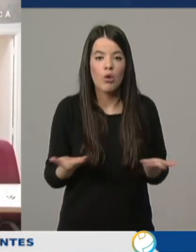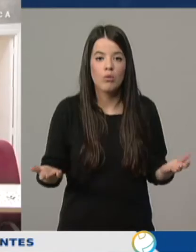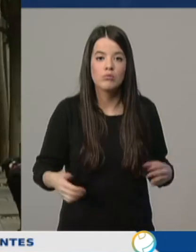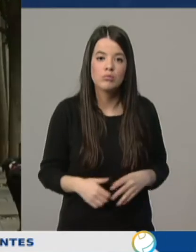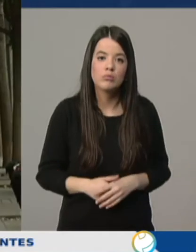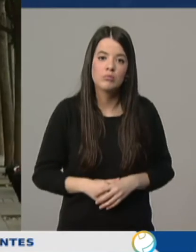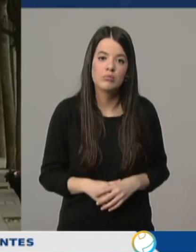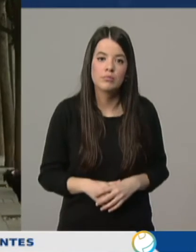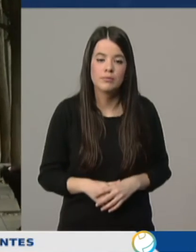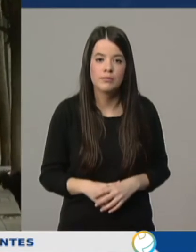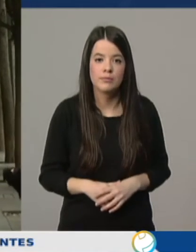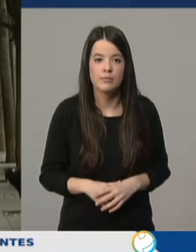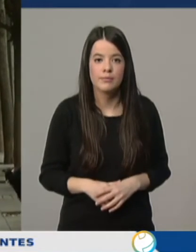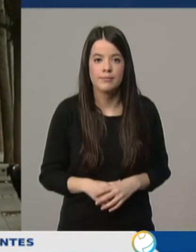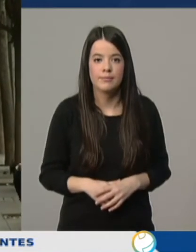pueden hacer.